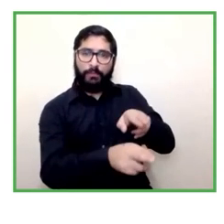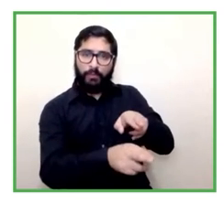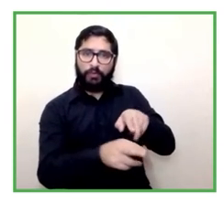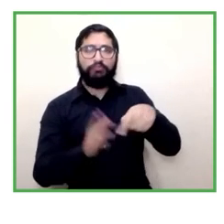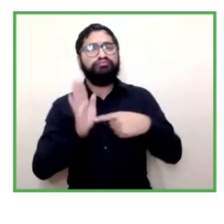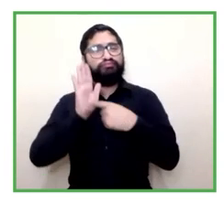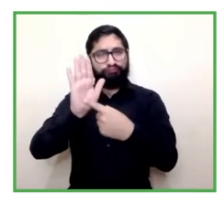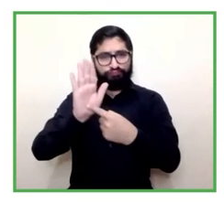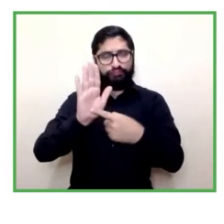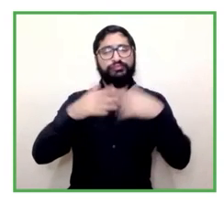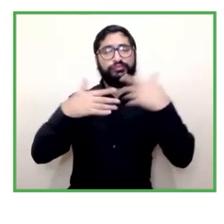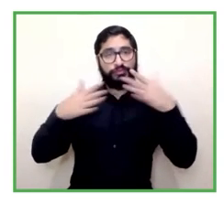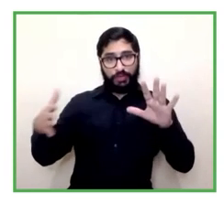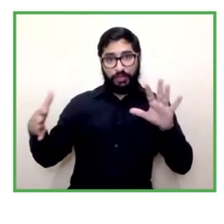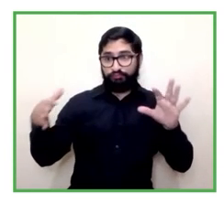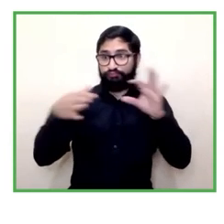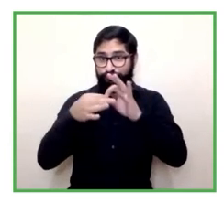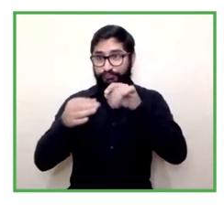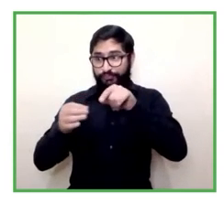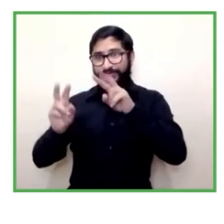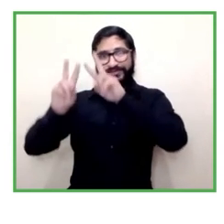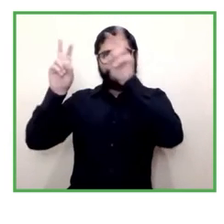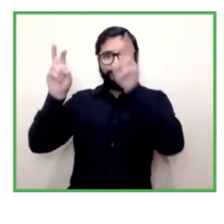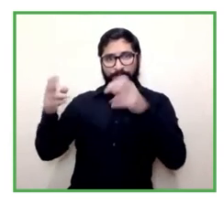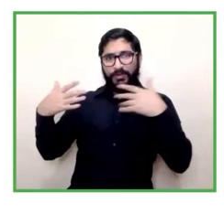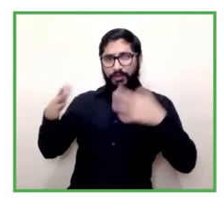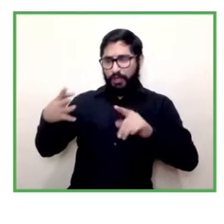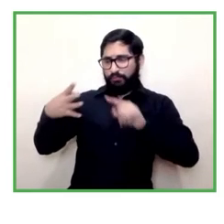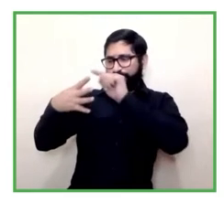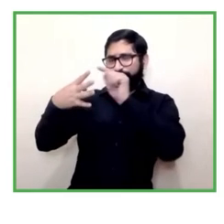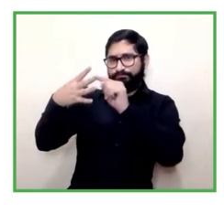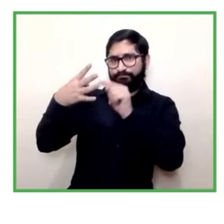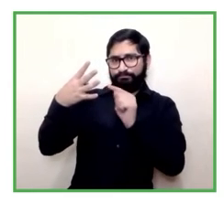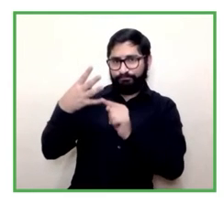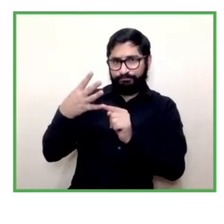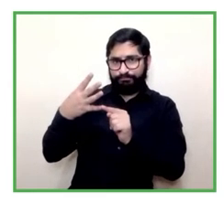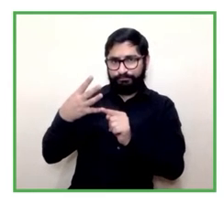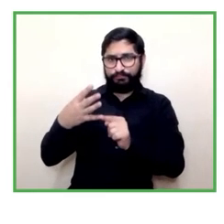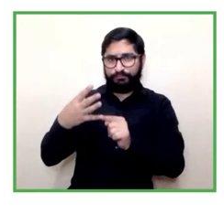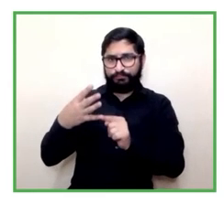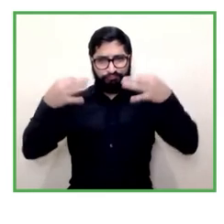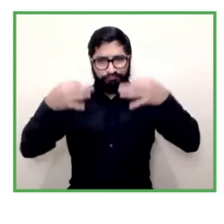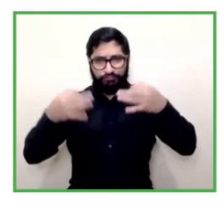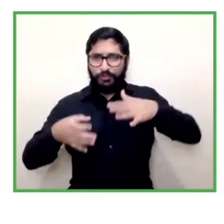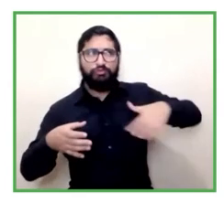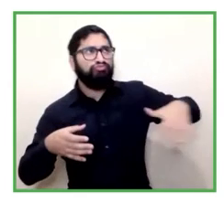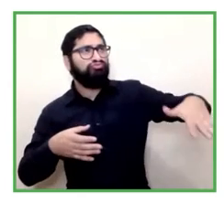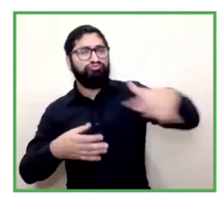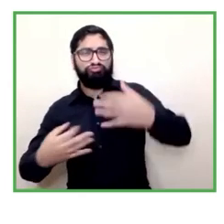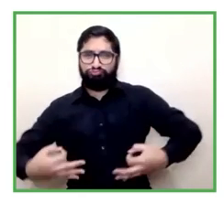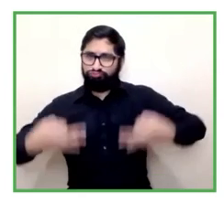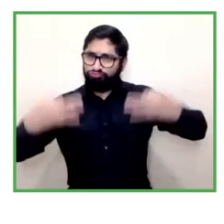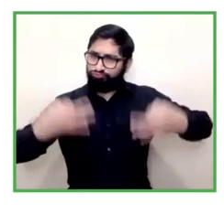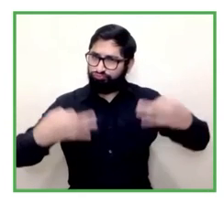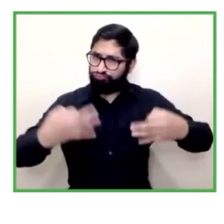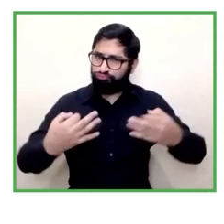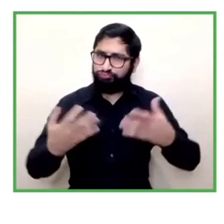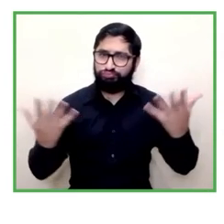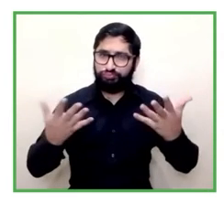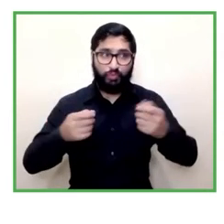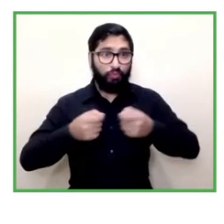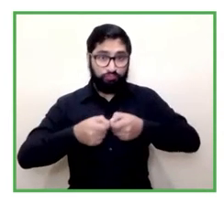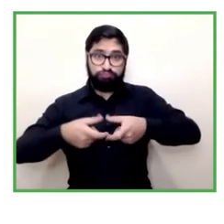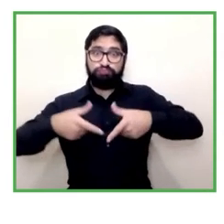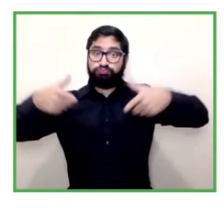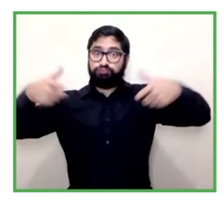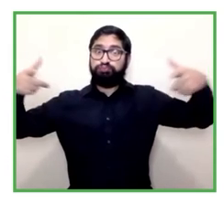algunos palos fuertes a una realidad que hoy día existe el aumento de la informalidad eso ha obligado